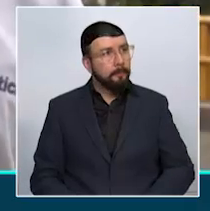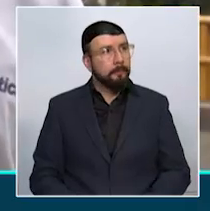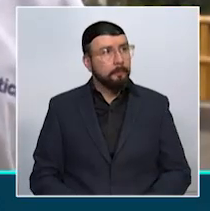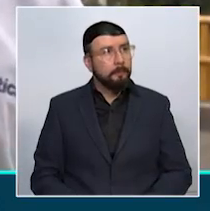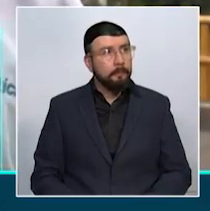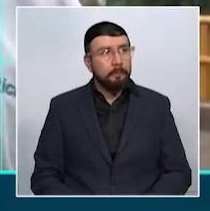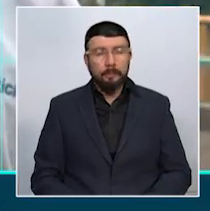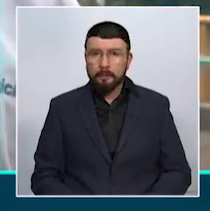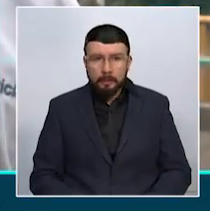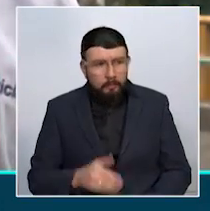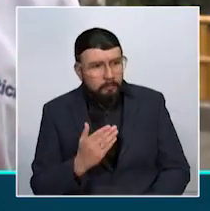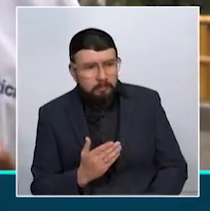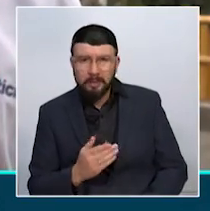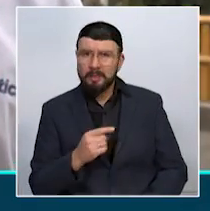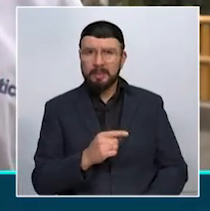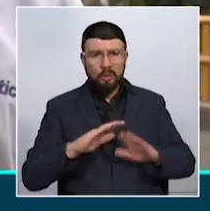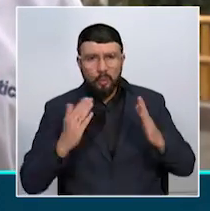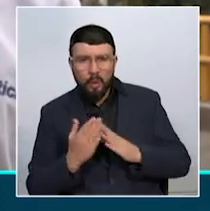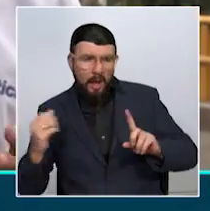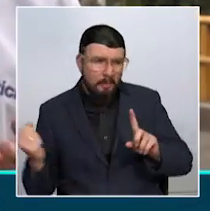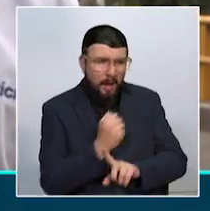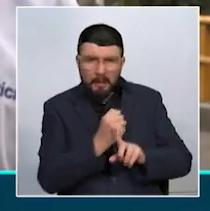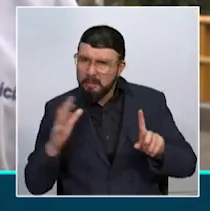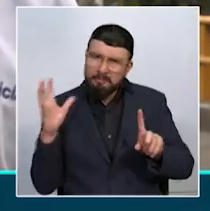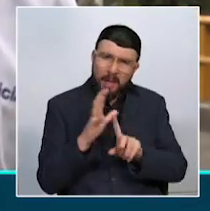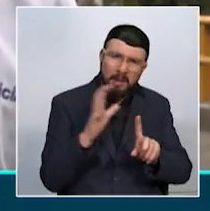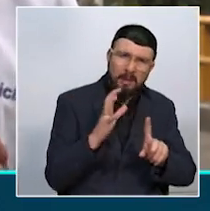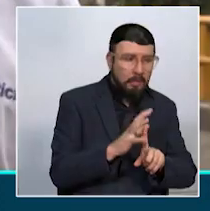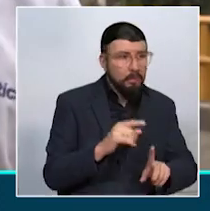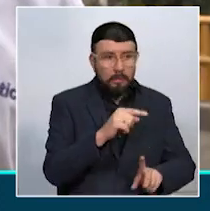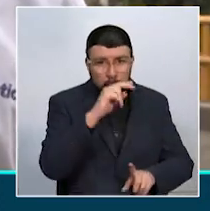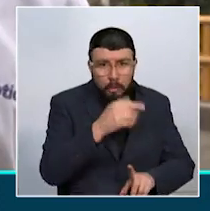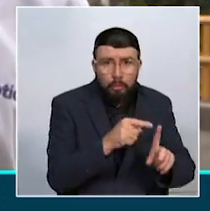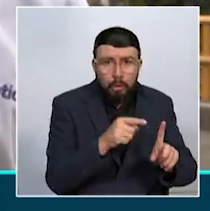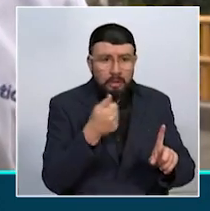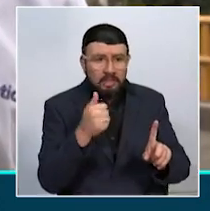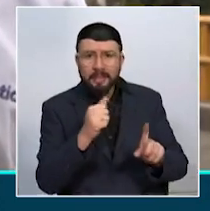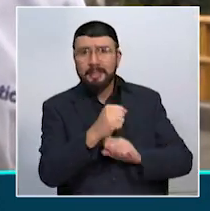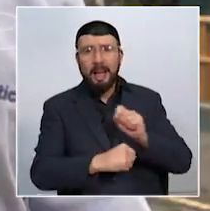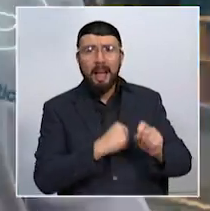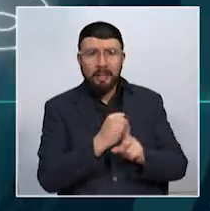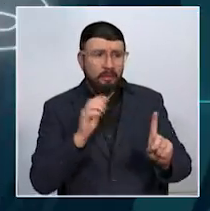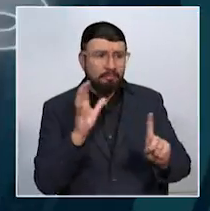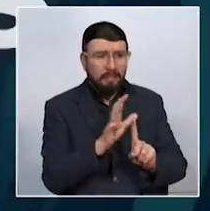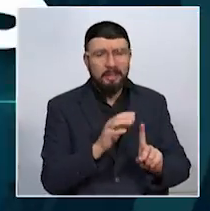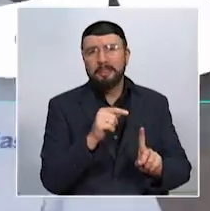Brutal caso de matoneo en Santuario. Niño de 10 años fue salvajemente golpeado y tendrá secuelas de por vida.